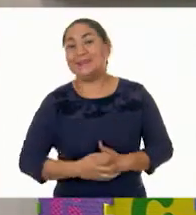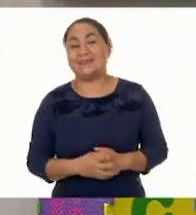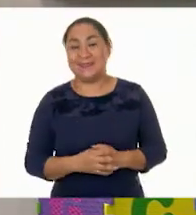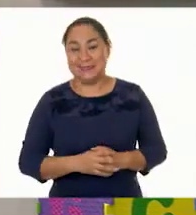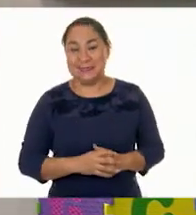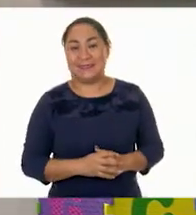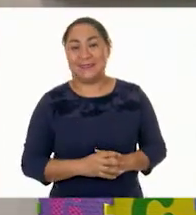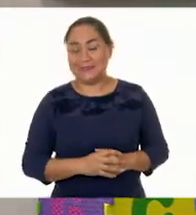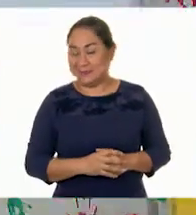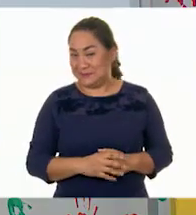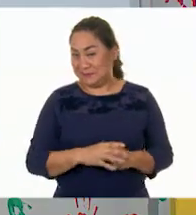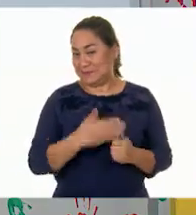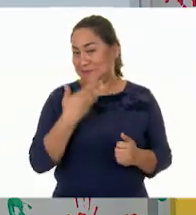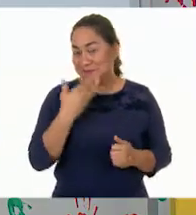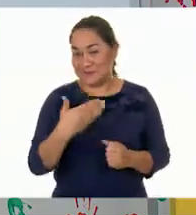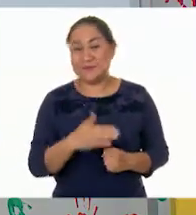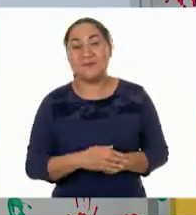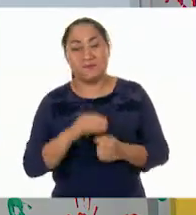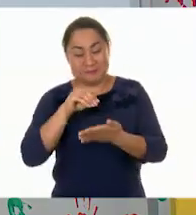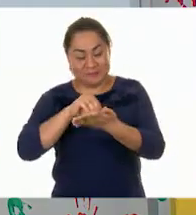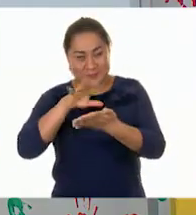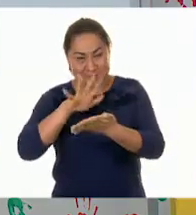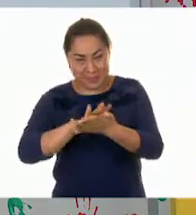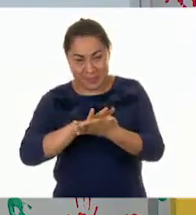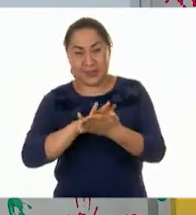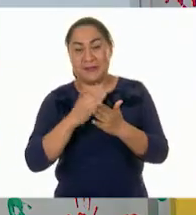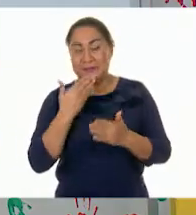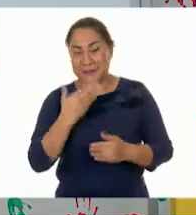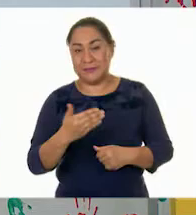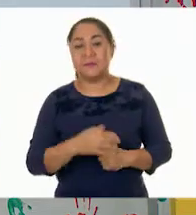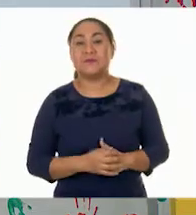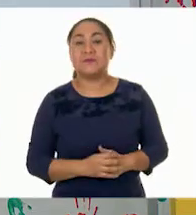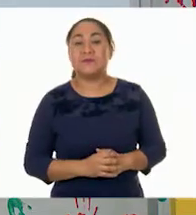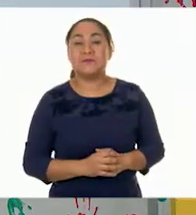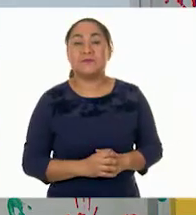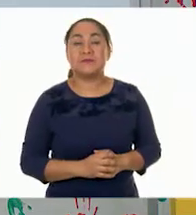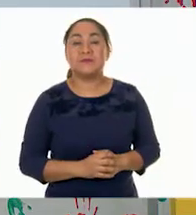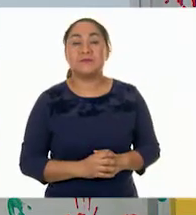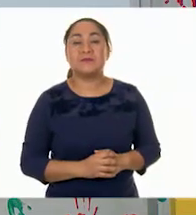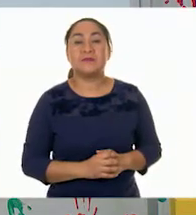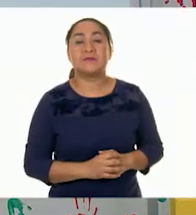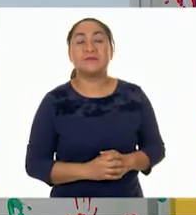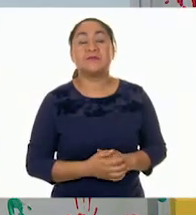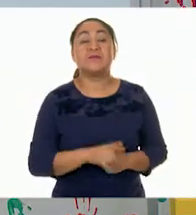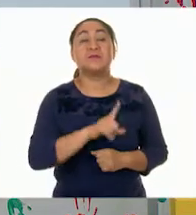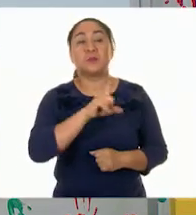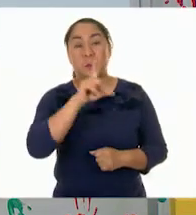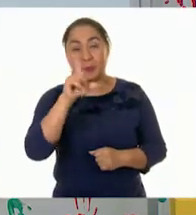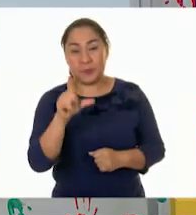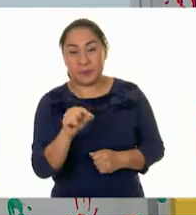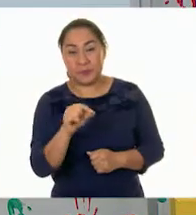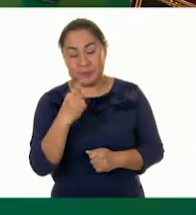y dos. De acuerdo. Vamos a anotarlo aquí. Y ahora, vamos a ver...